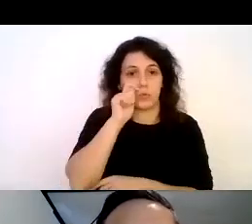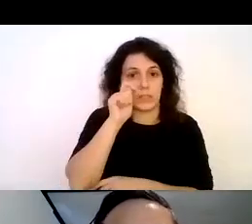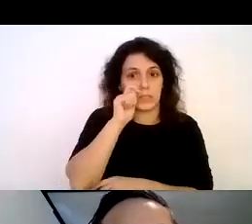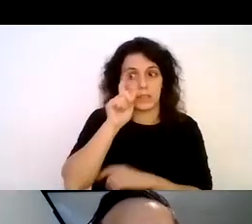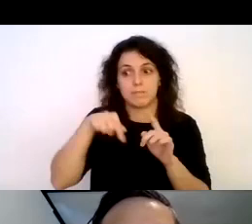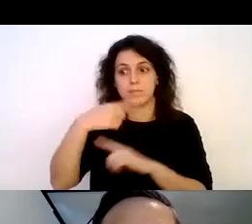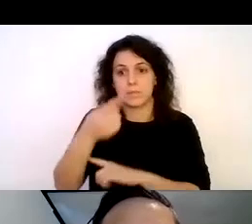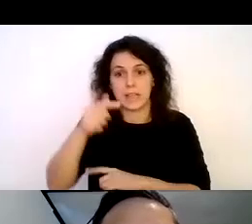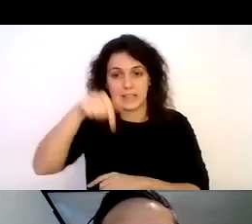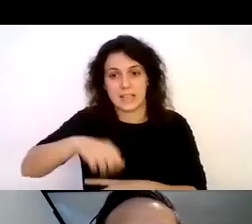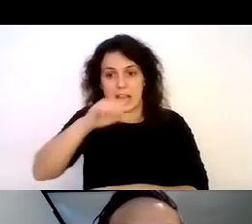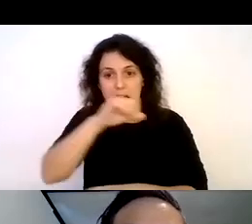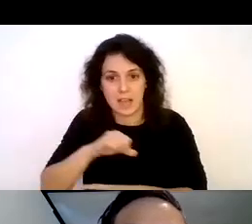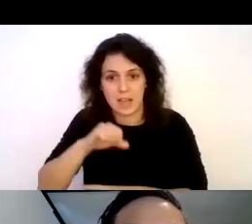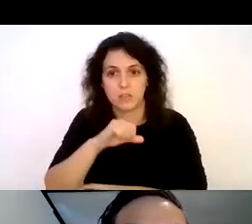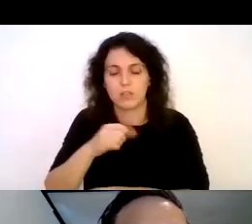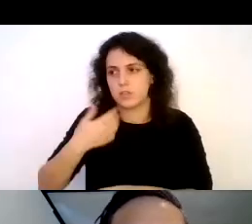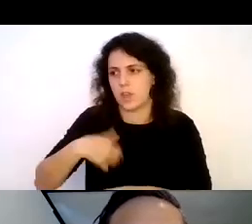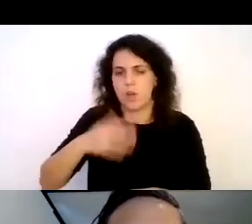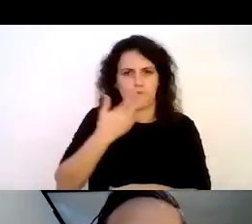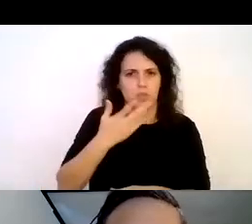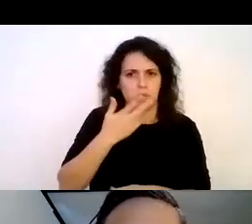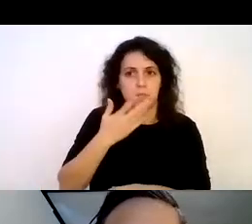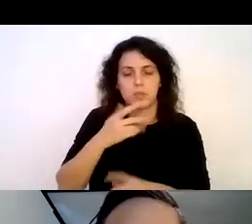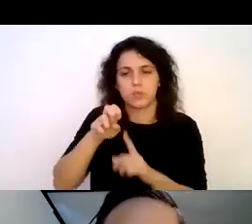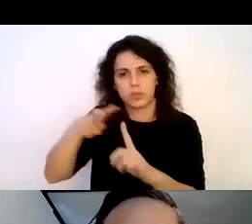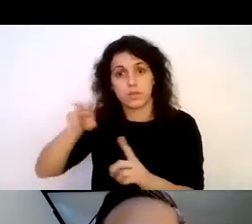con el conocimiento adquirido y dándole una nueva mirada